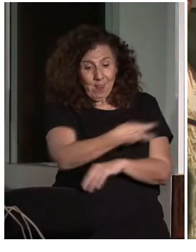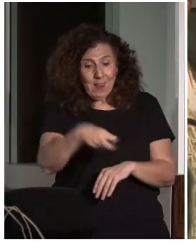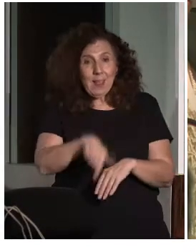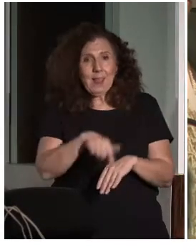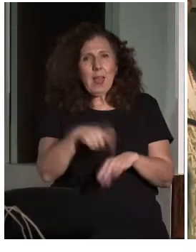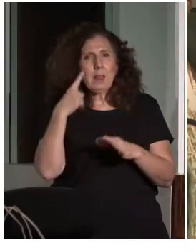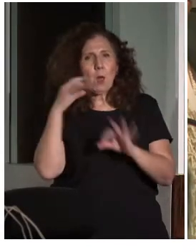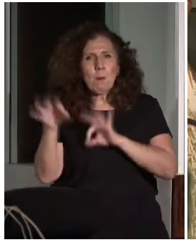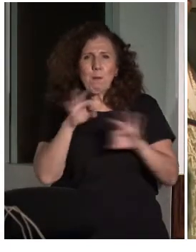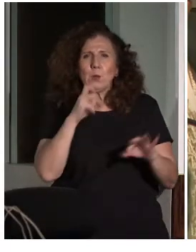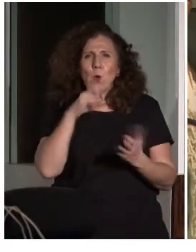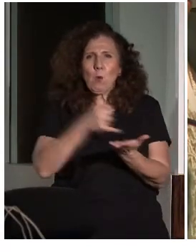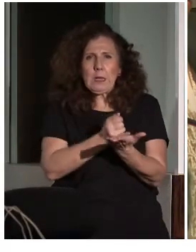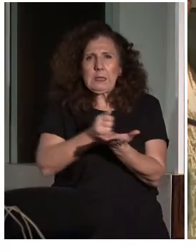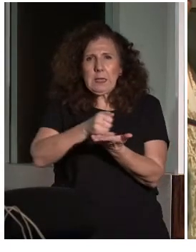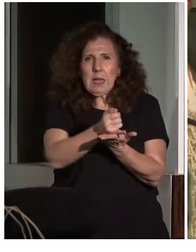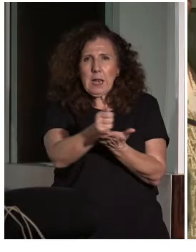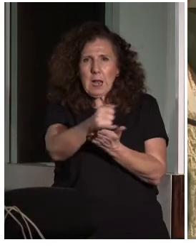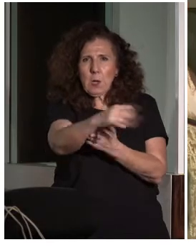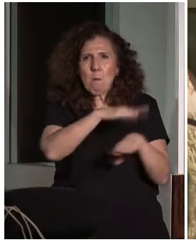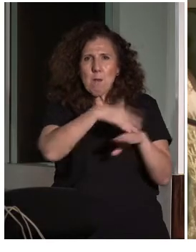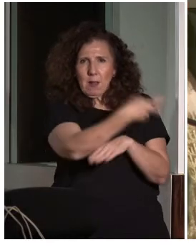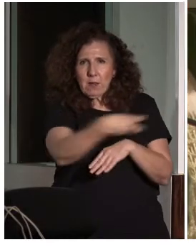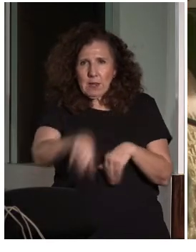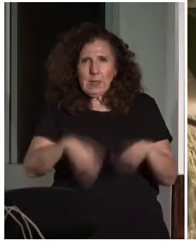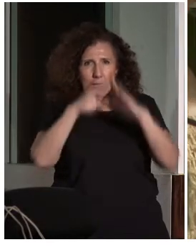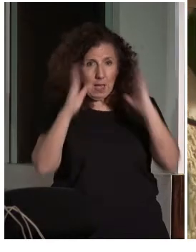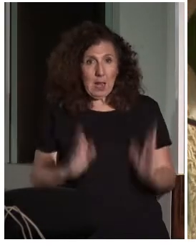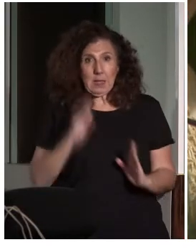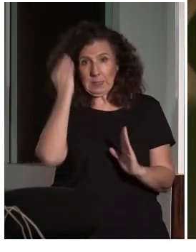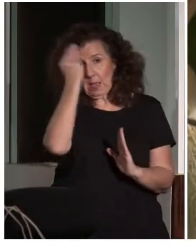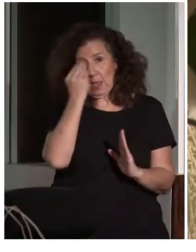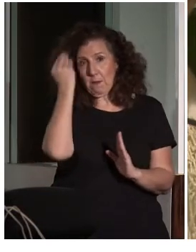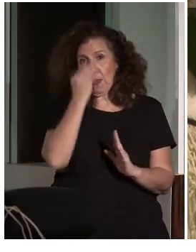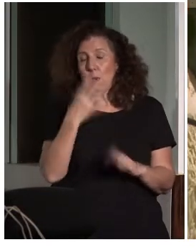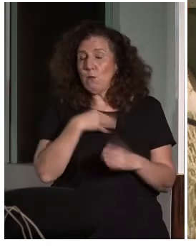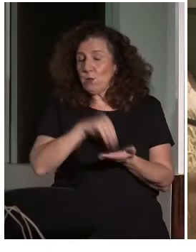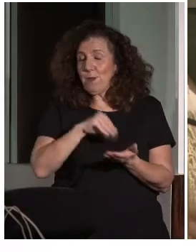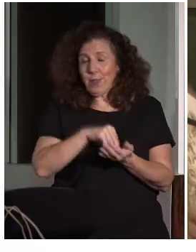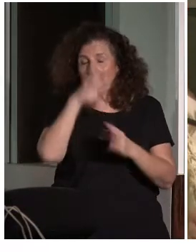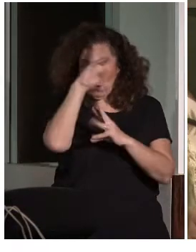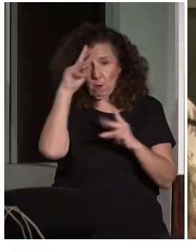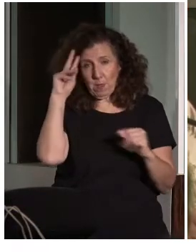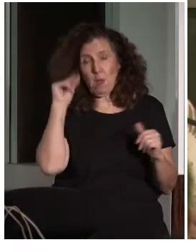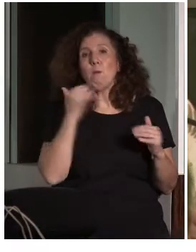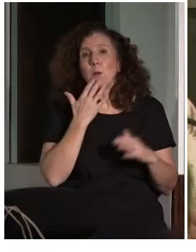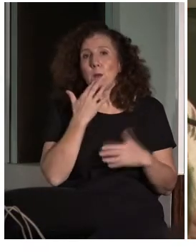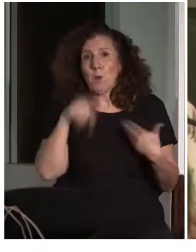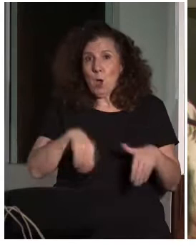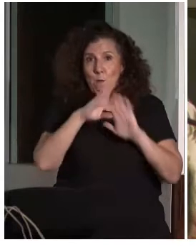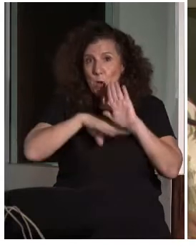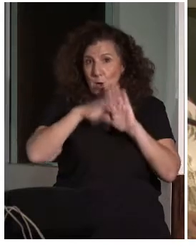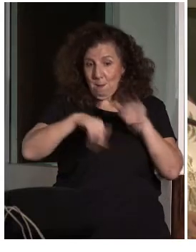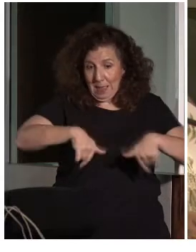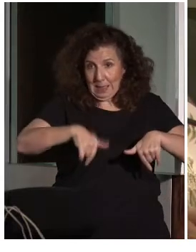Una cosa que tengo que decir, para que veáis hasta dónde llega la importancia y a veces el olvido, es que en el programa de esta jornada